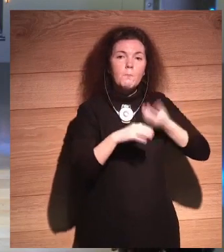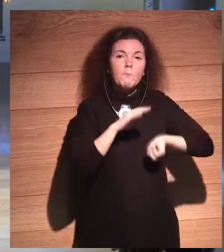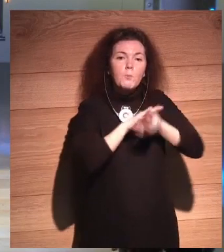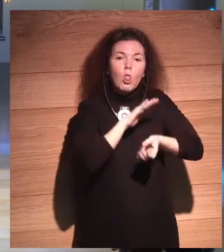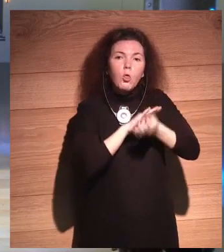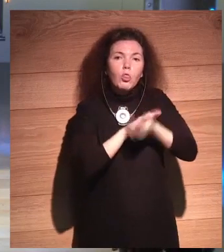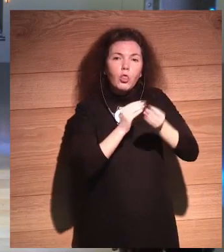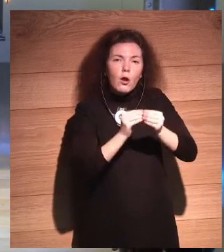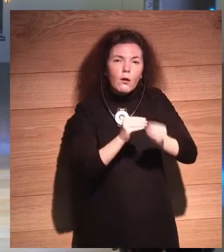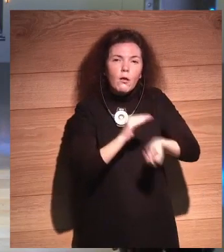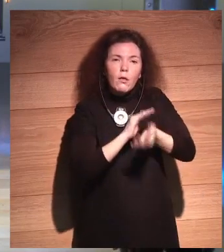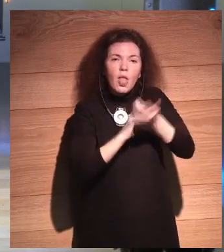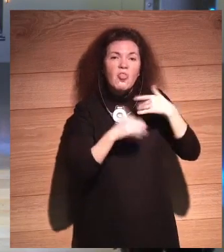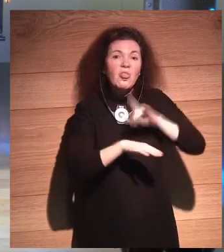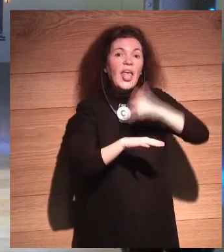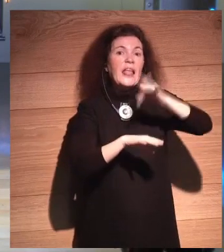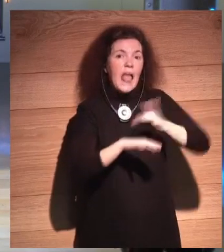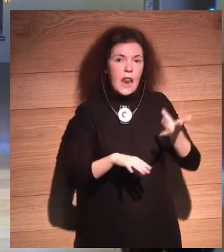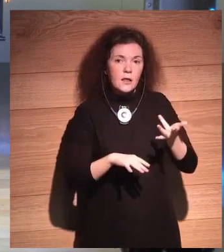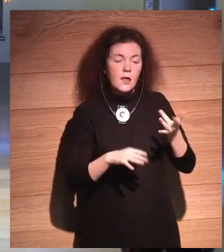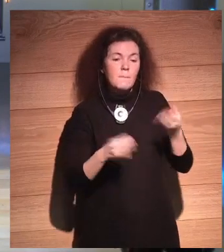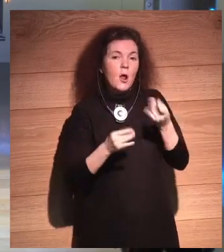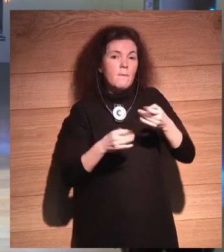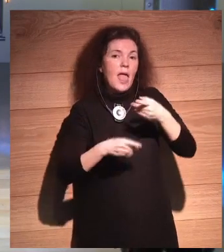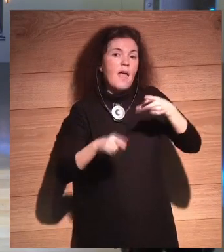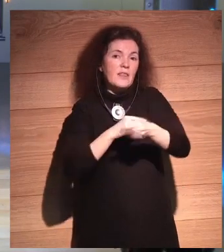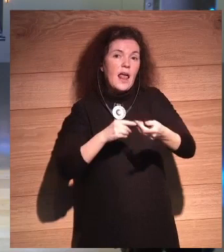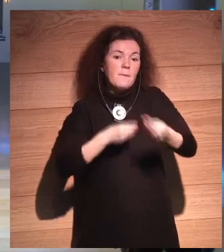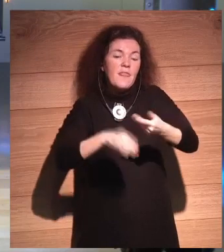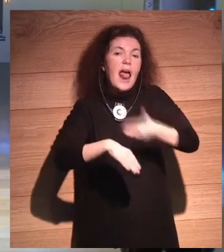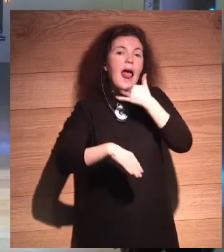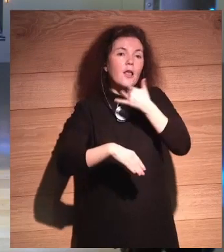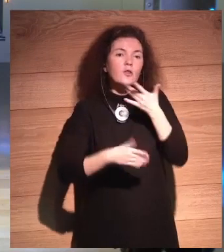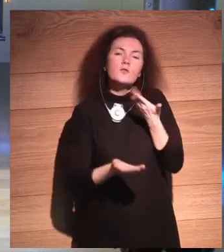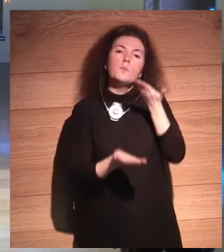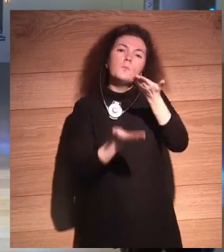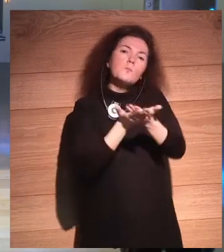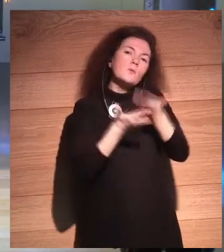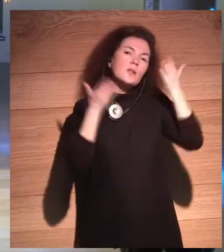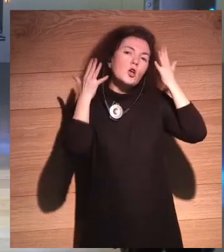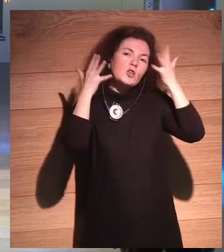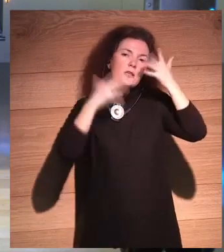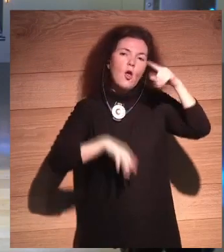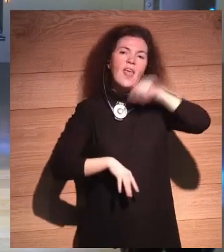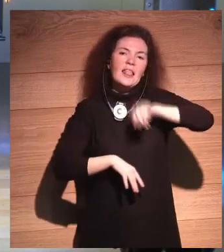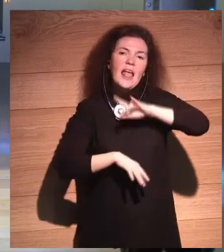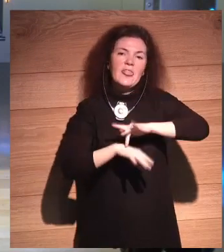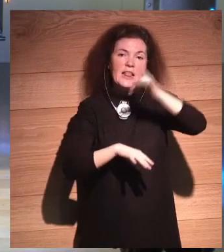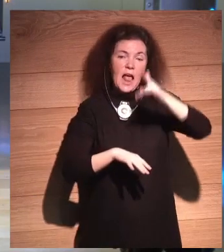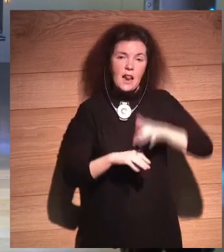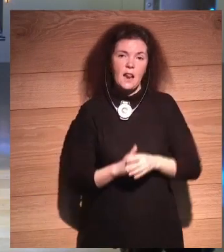digital y entonces tendríamos que haber hecho algo. Entonces yo propongo esto, este consejo de ética digital